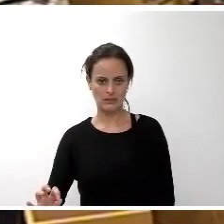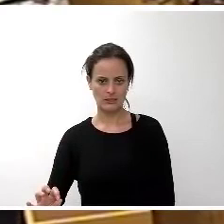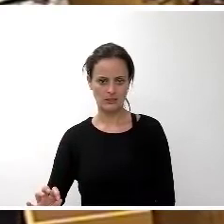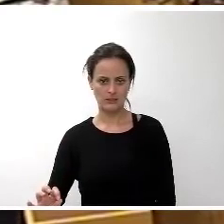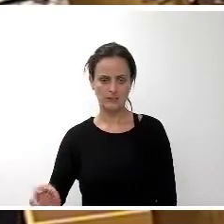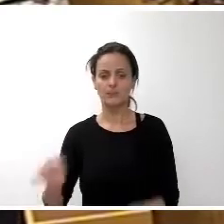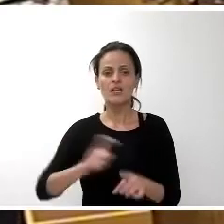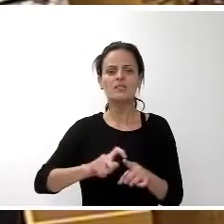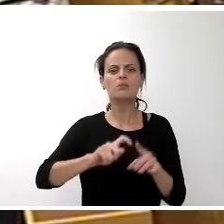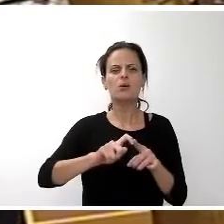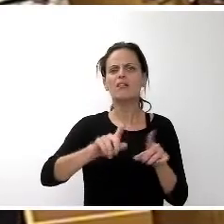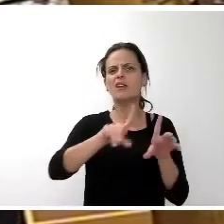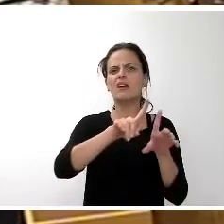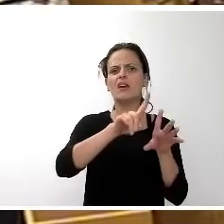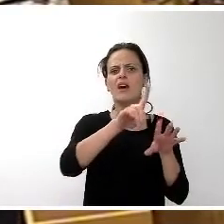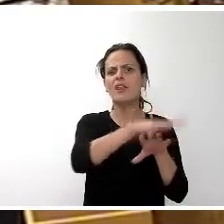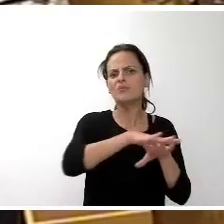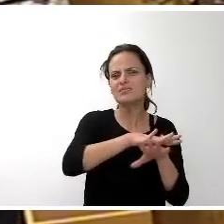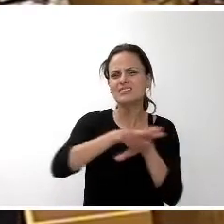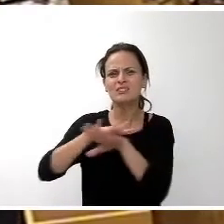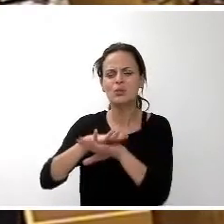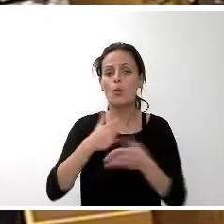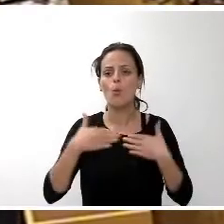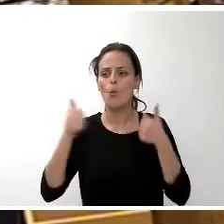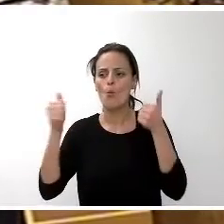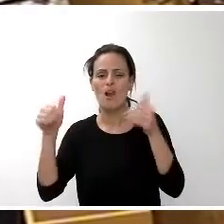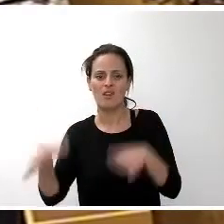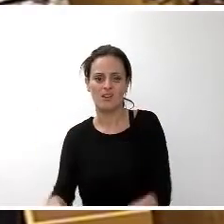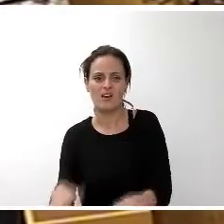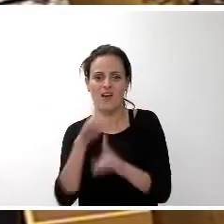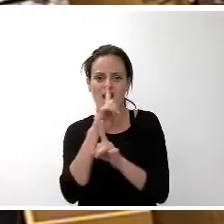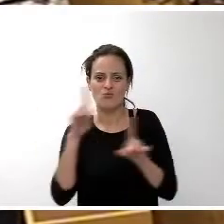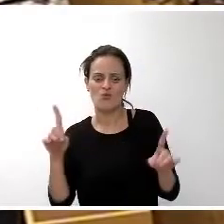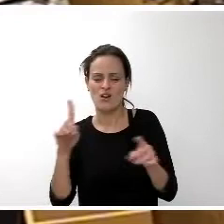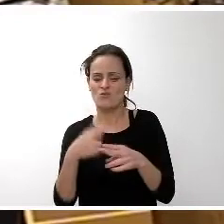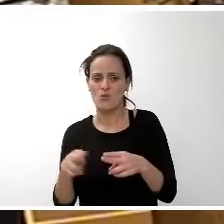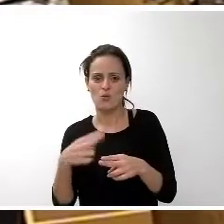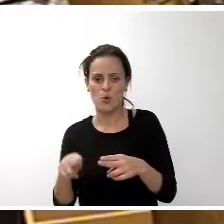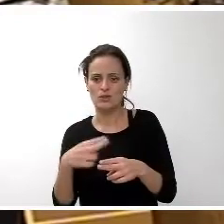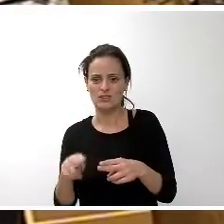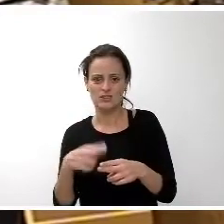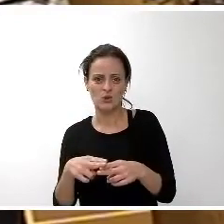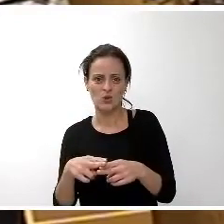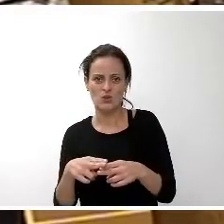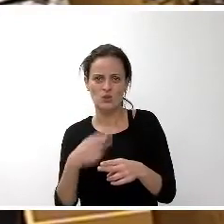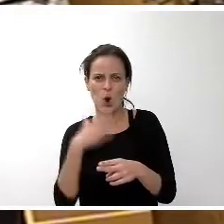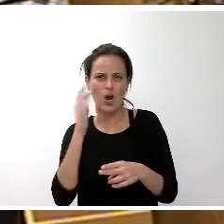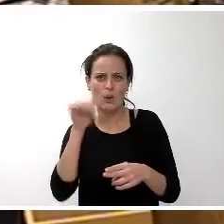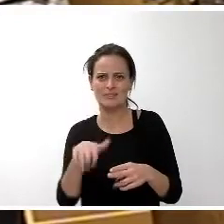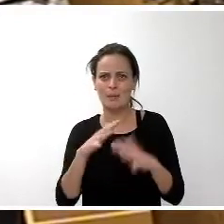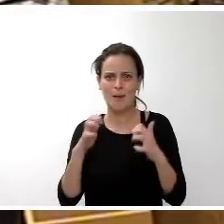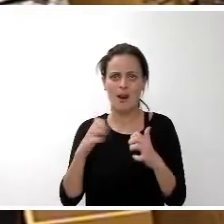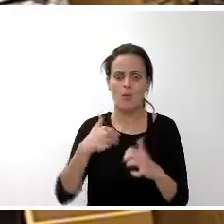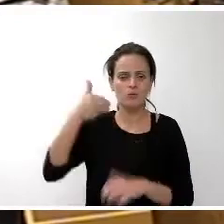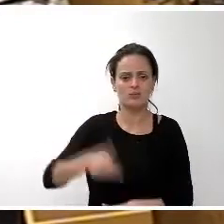cualquier tipo de administración tiene lugar a lo largo de un año político es el más importante porque como también se ha